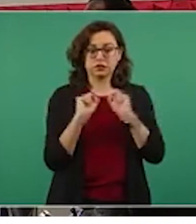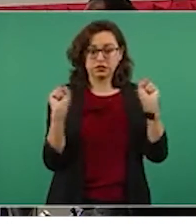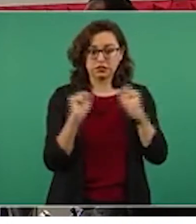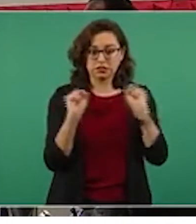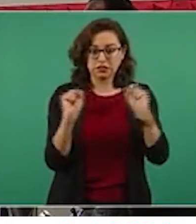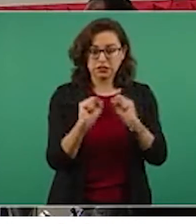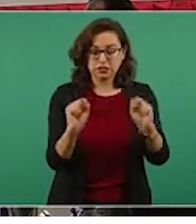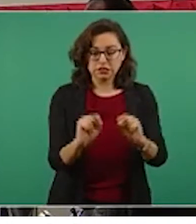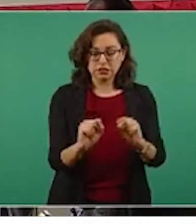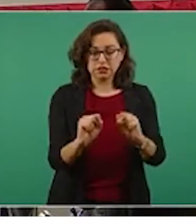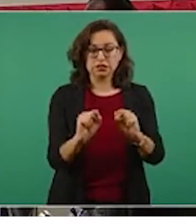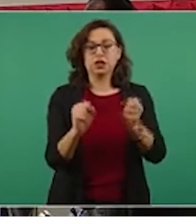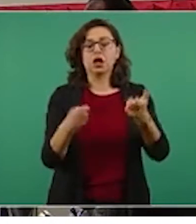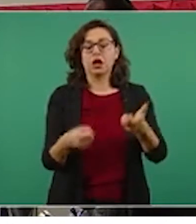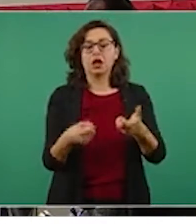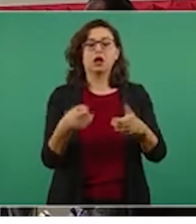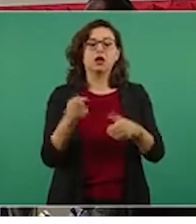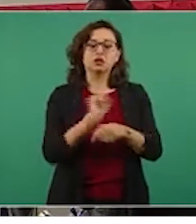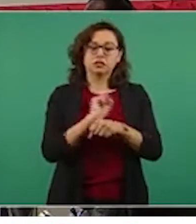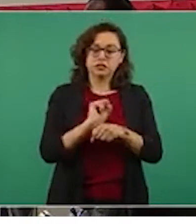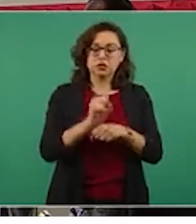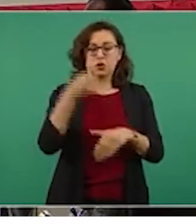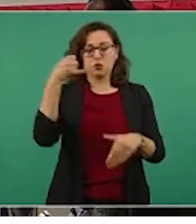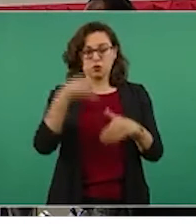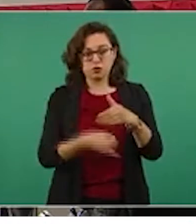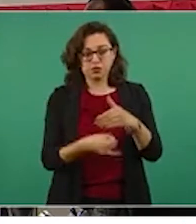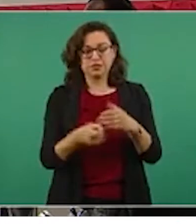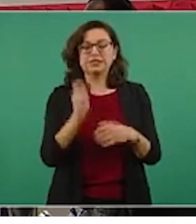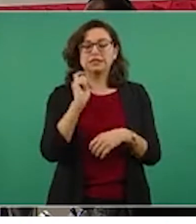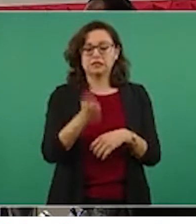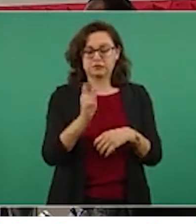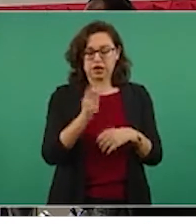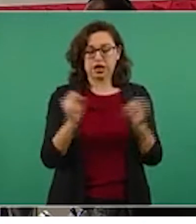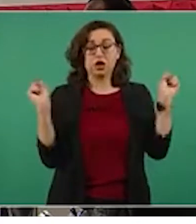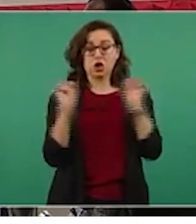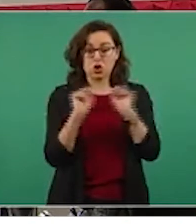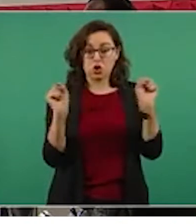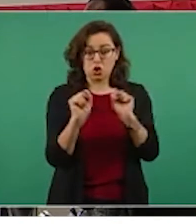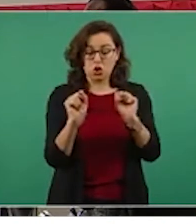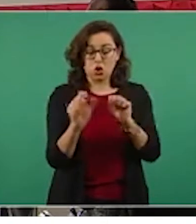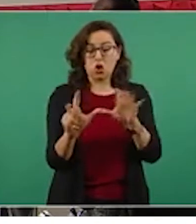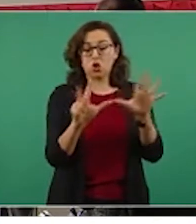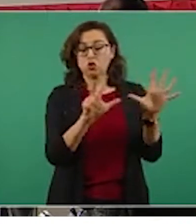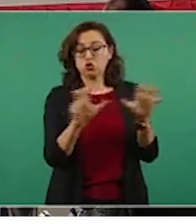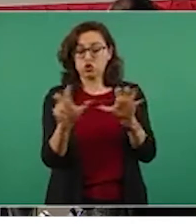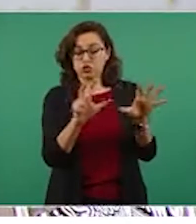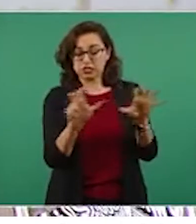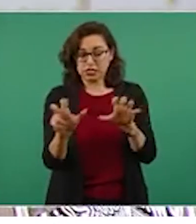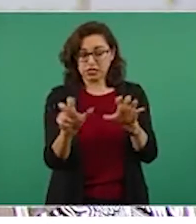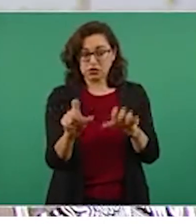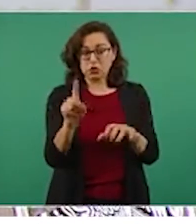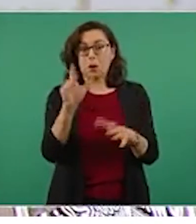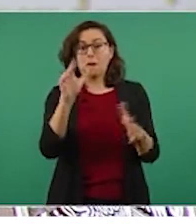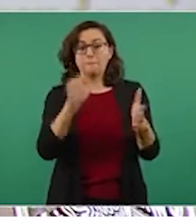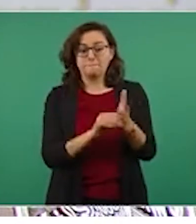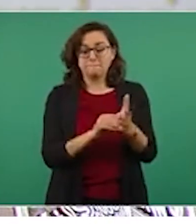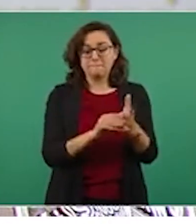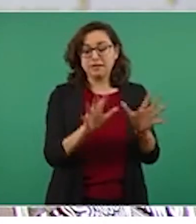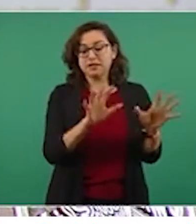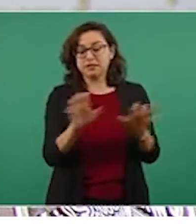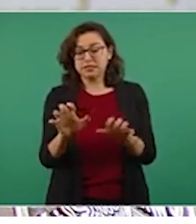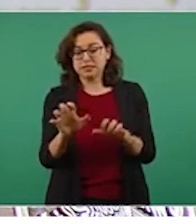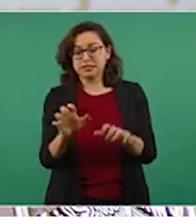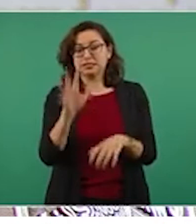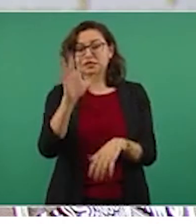de medio fondo y fondo, es decir, 800, 1.500, 5.000 y 10.000